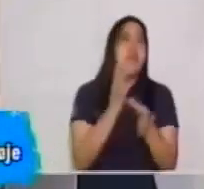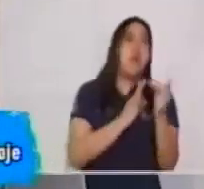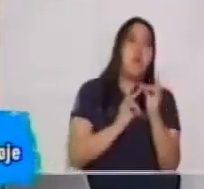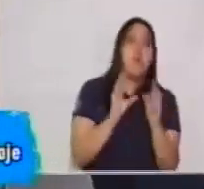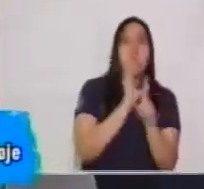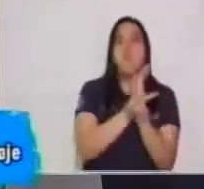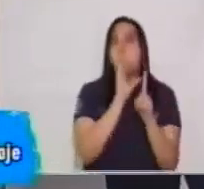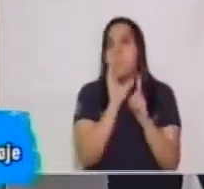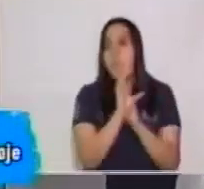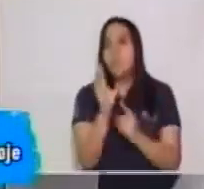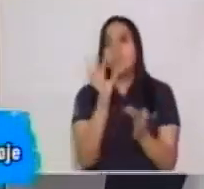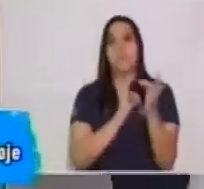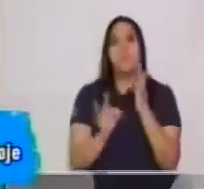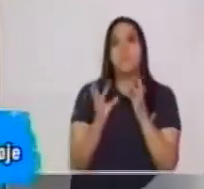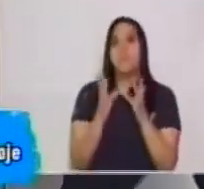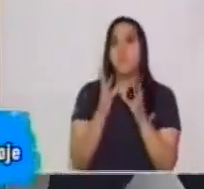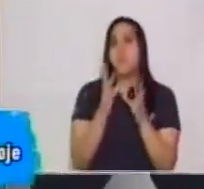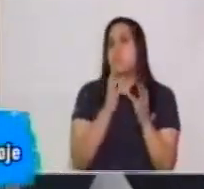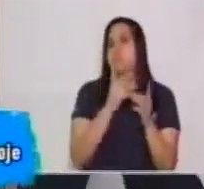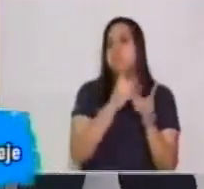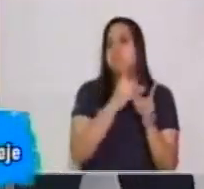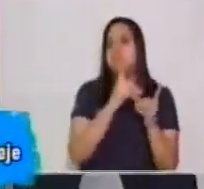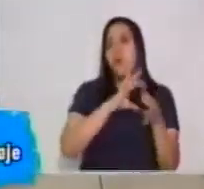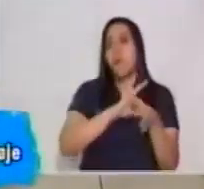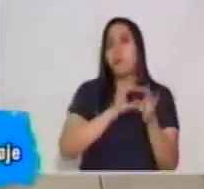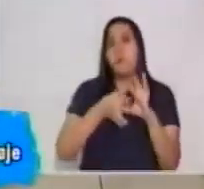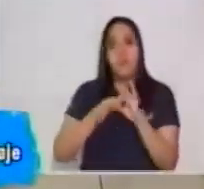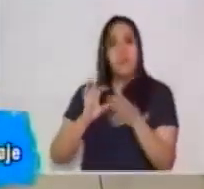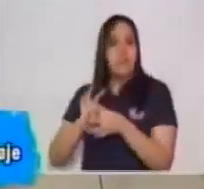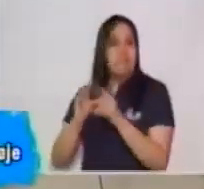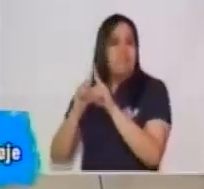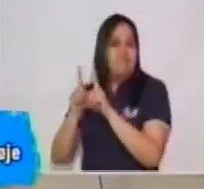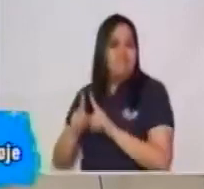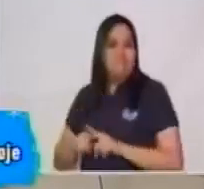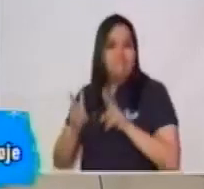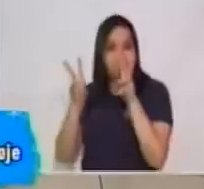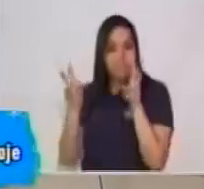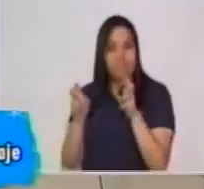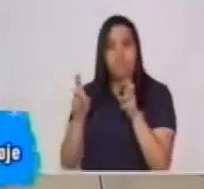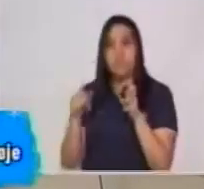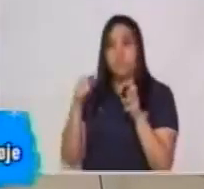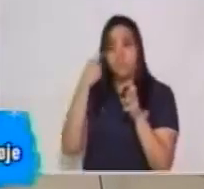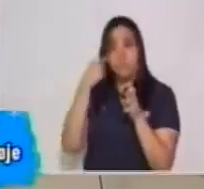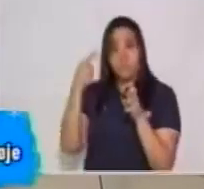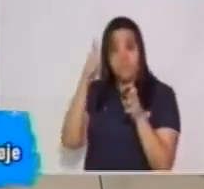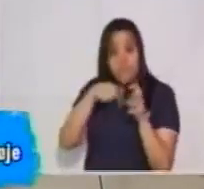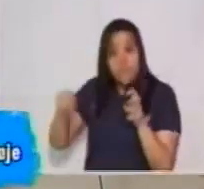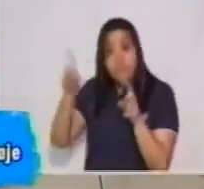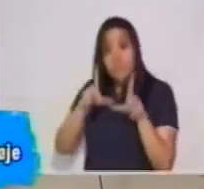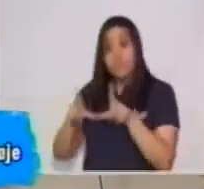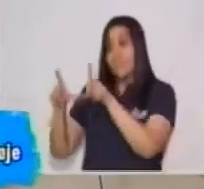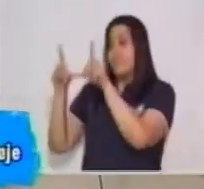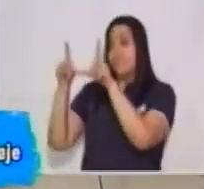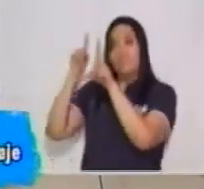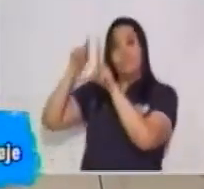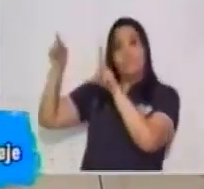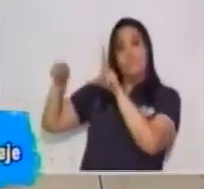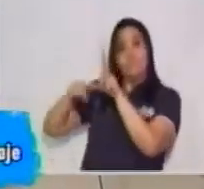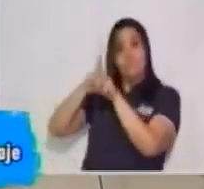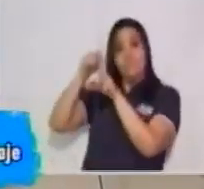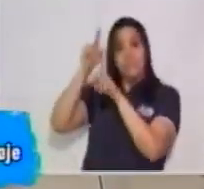o deportes. ¿Te das cuenta entonces de que este enunciado a nosotros podemos establecer todos los elementos de la comunicación?